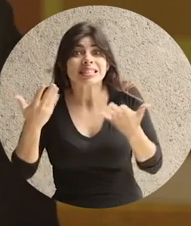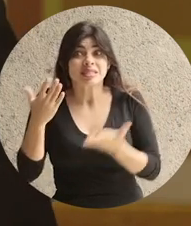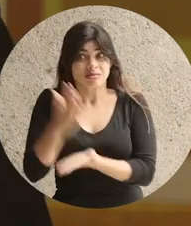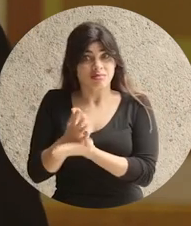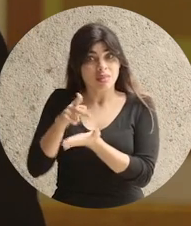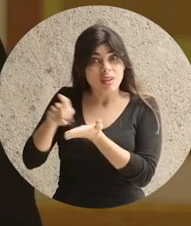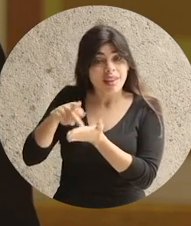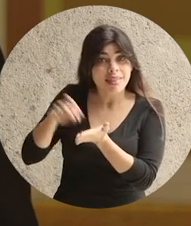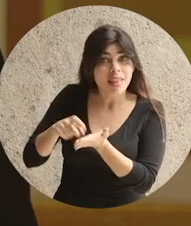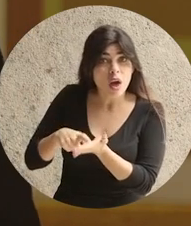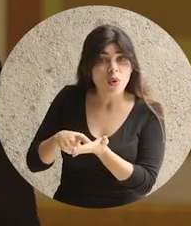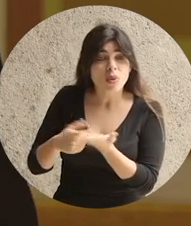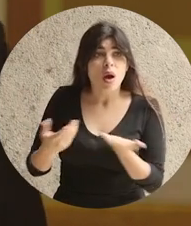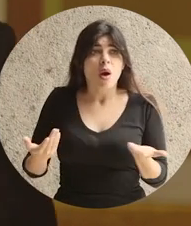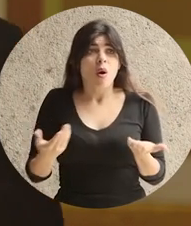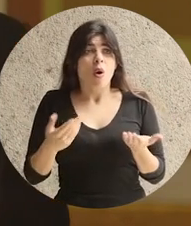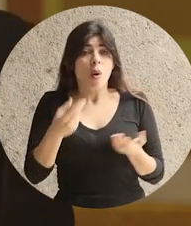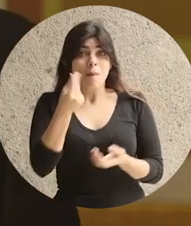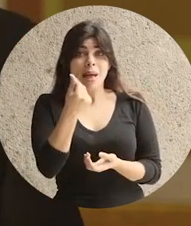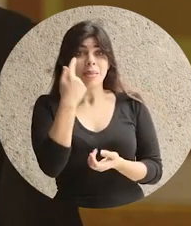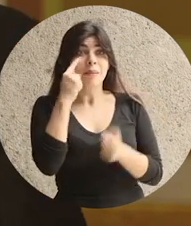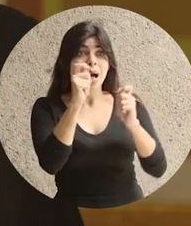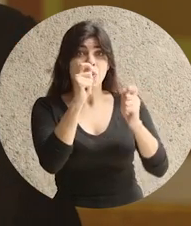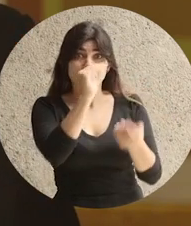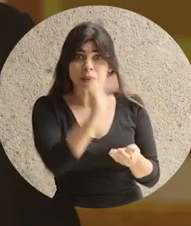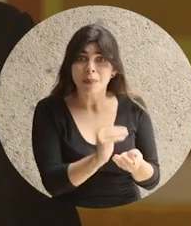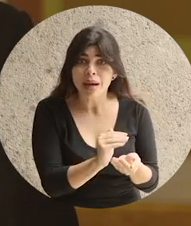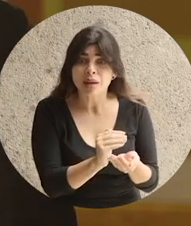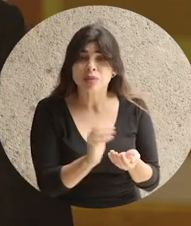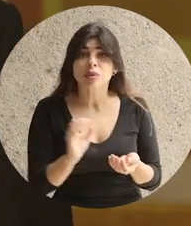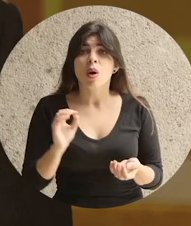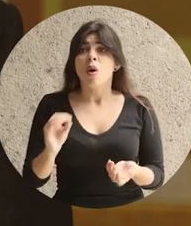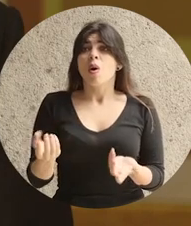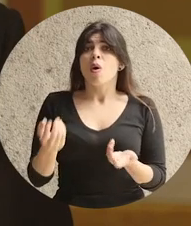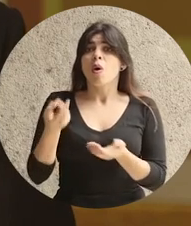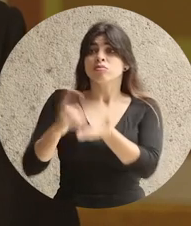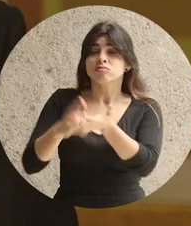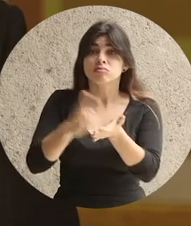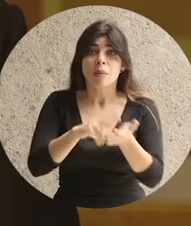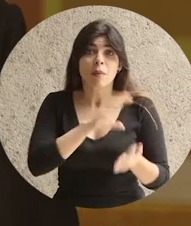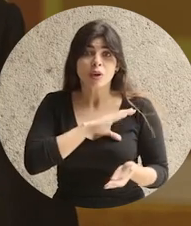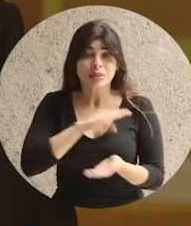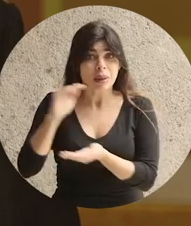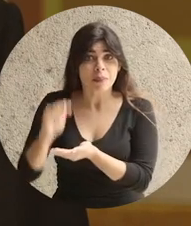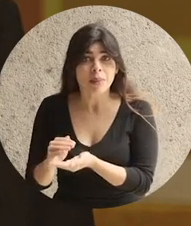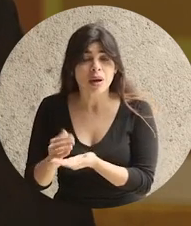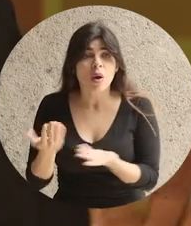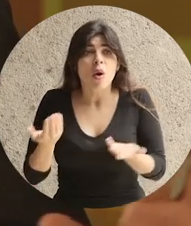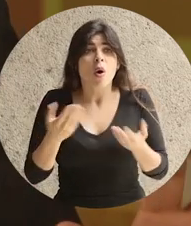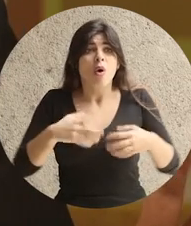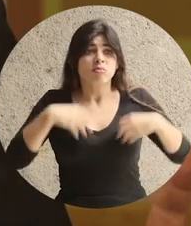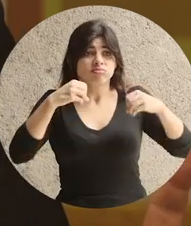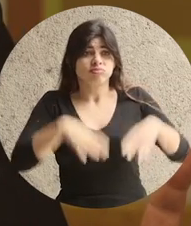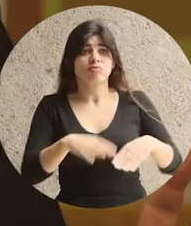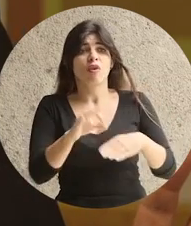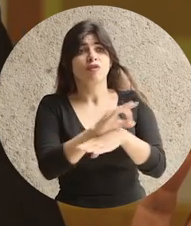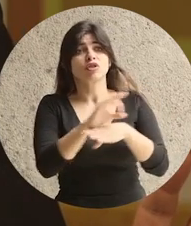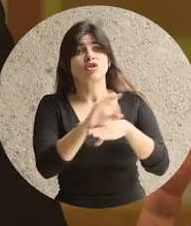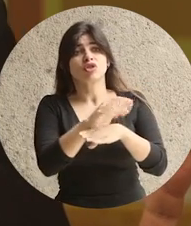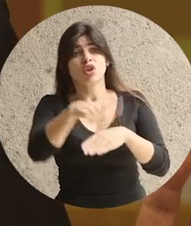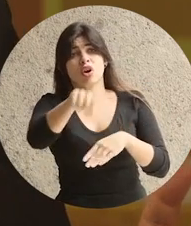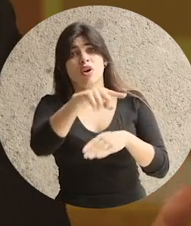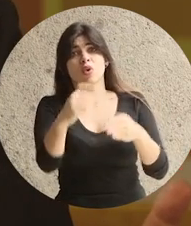¿Dejamos de pagar las deudas? ¿O disminuimos el dinero por educación? ¿O recortamos la contratación de policías? ¿O renunciamos a poner en